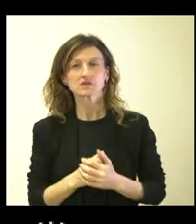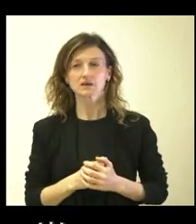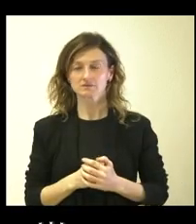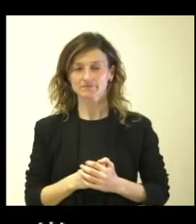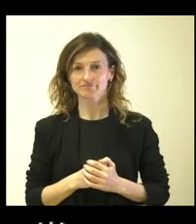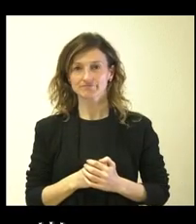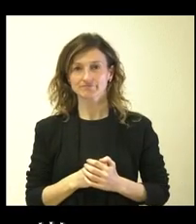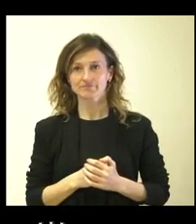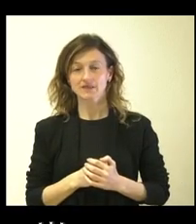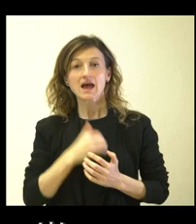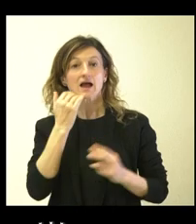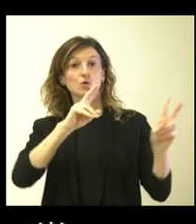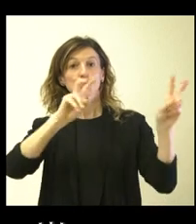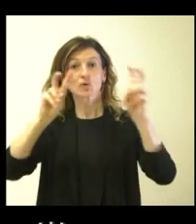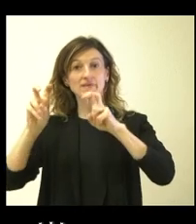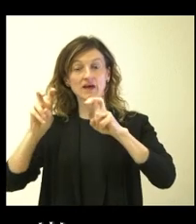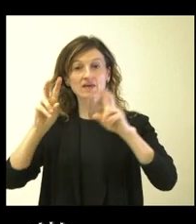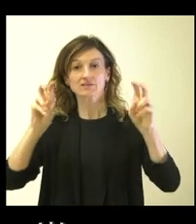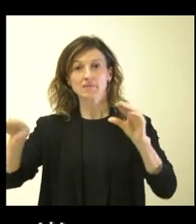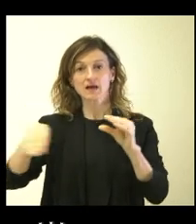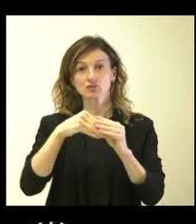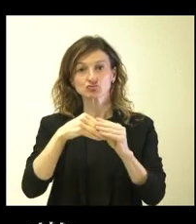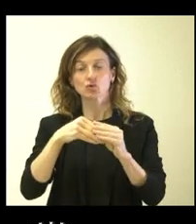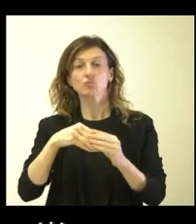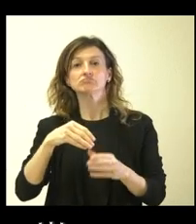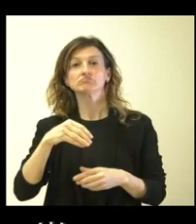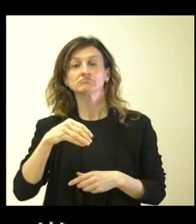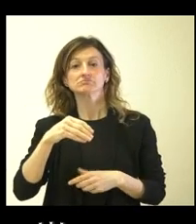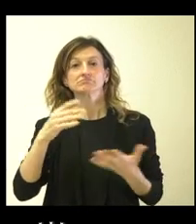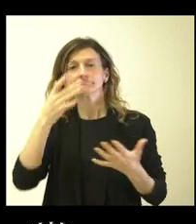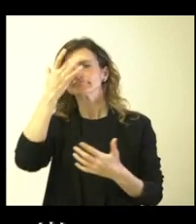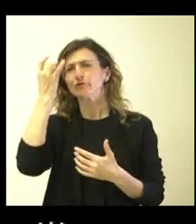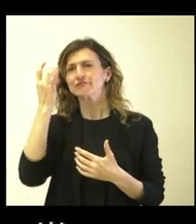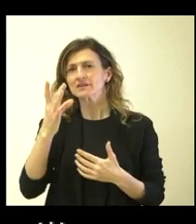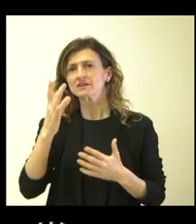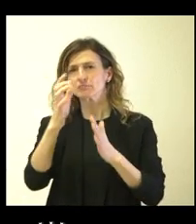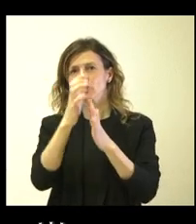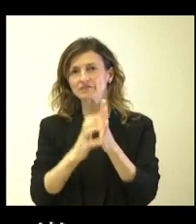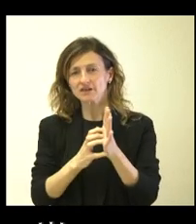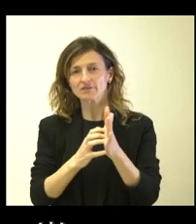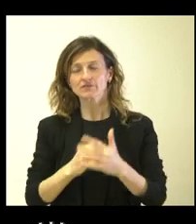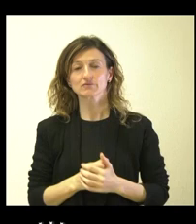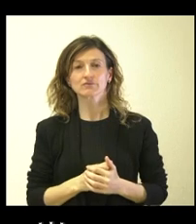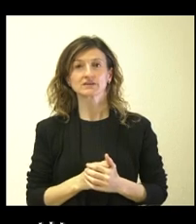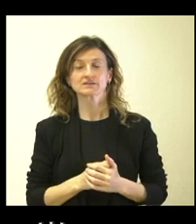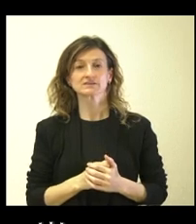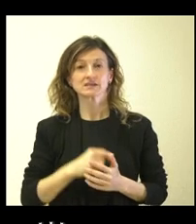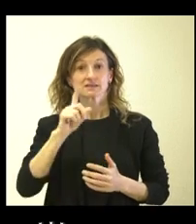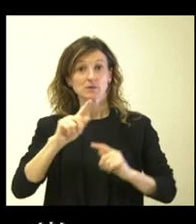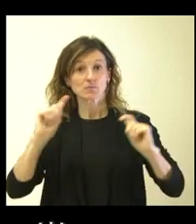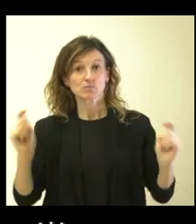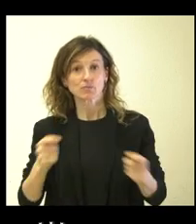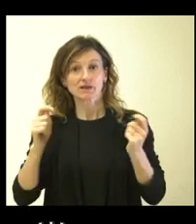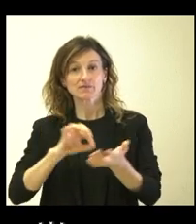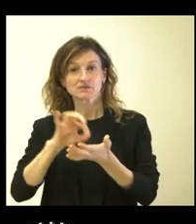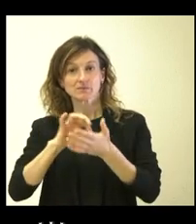novedad respecto a la inclusión, por fin, de esas bonificaciones y dentro de las obligaciones del servicio